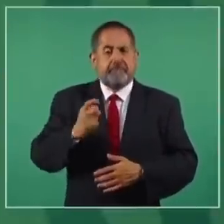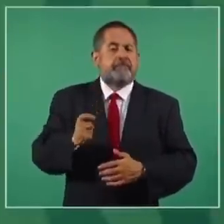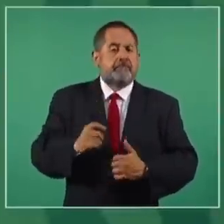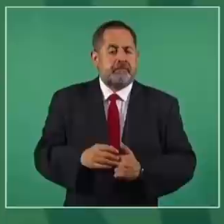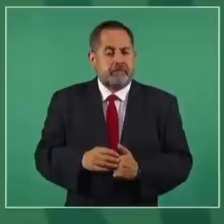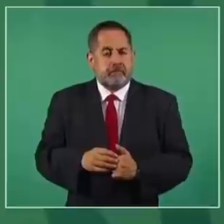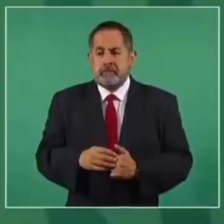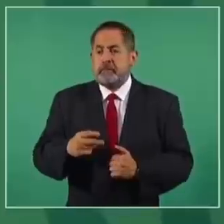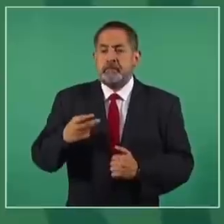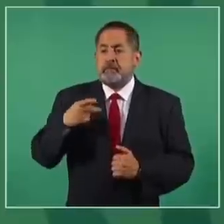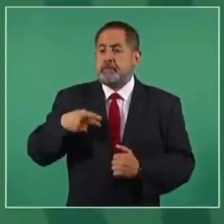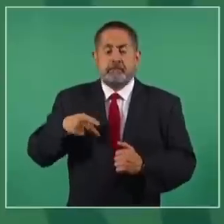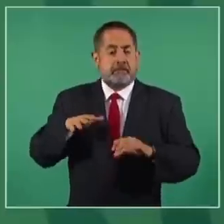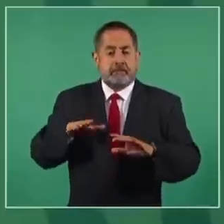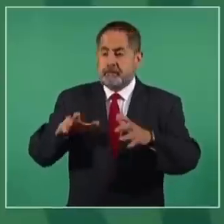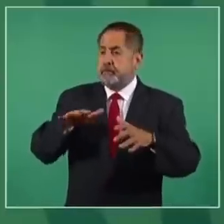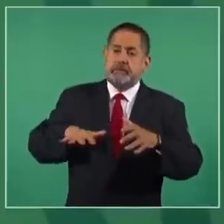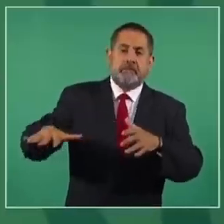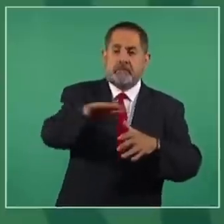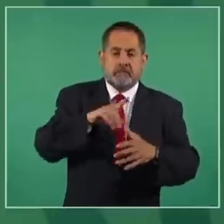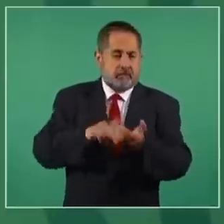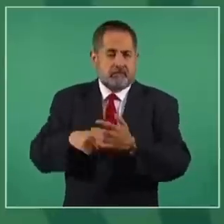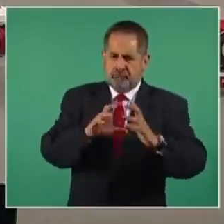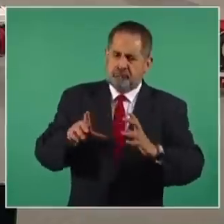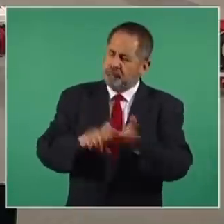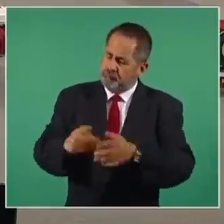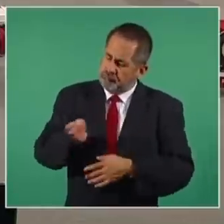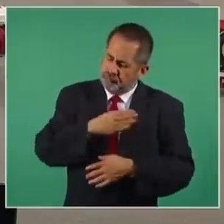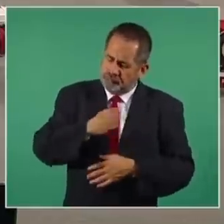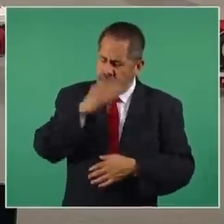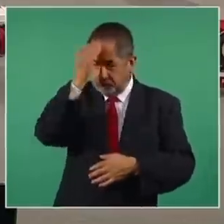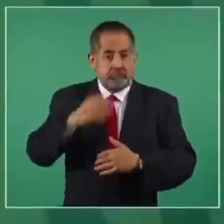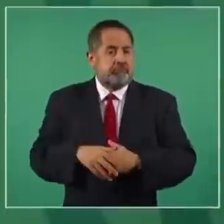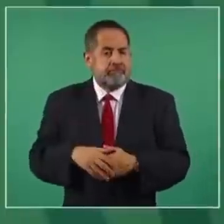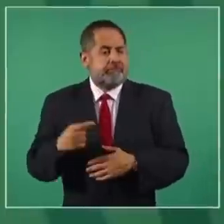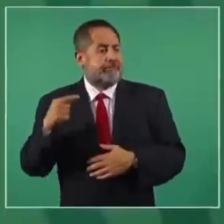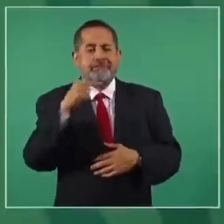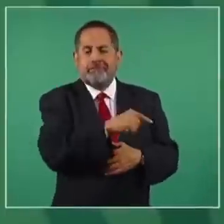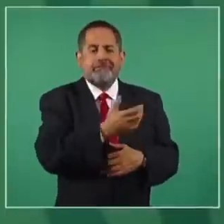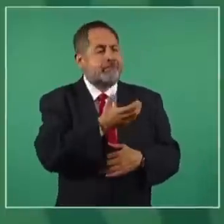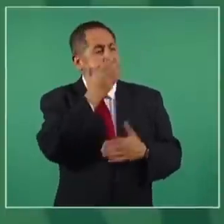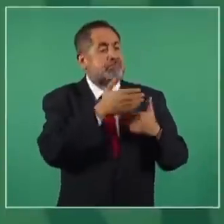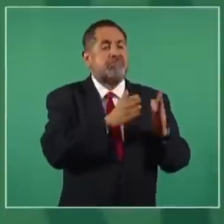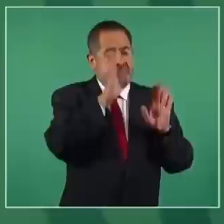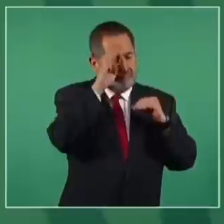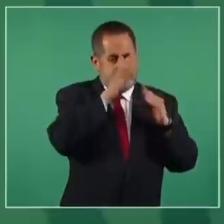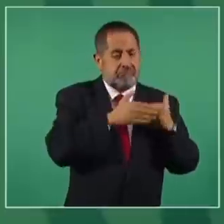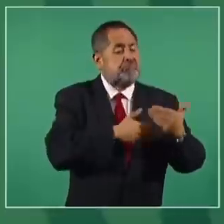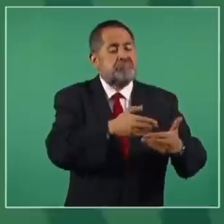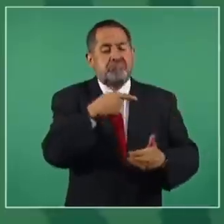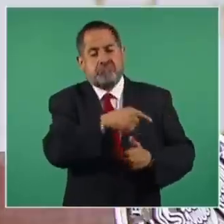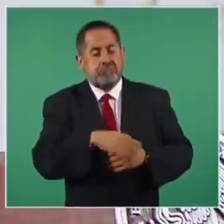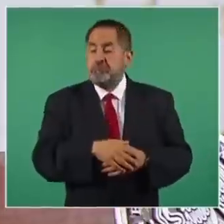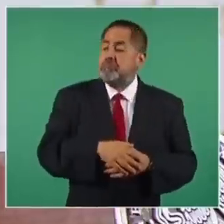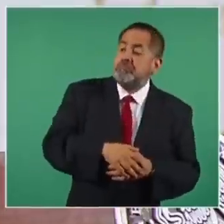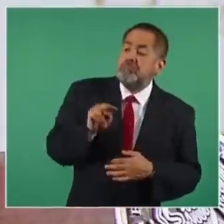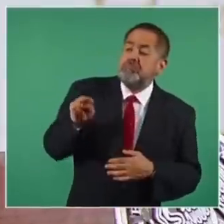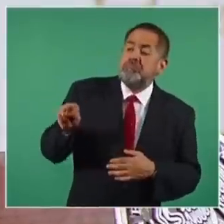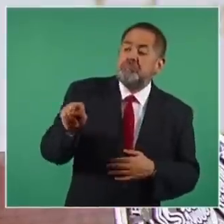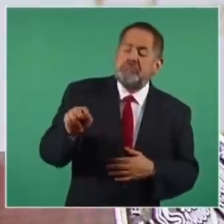el pueblo es bueno y sabio. Y para los conservadores el pueblo